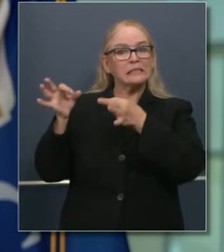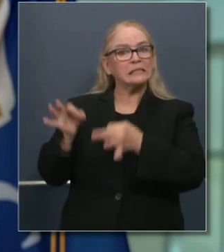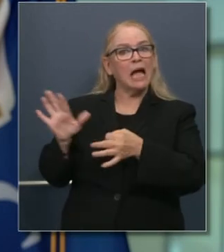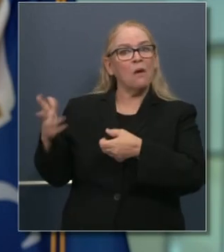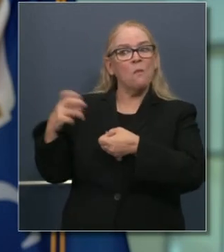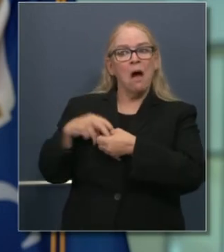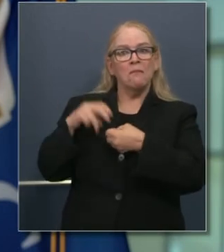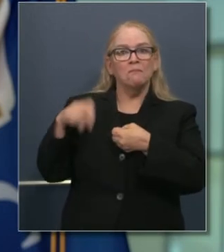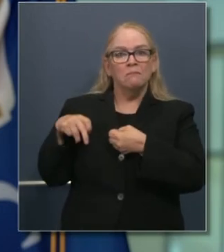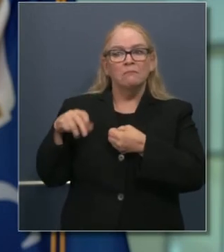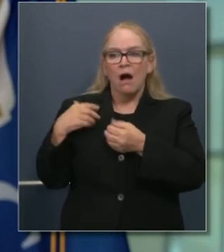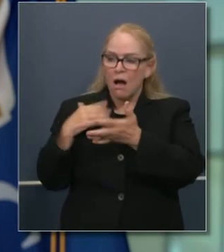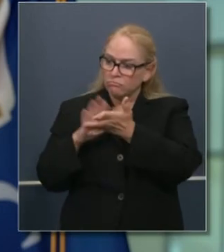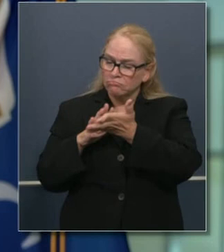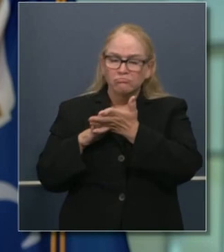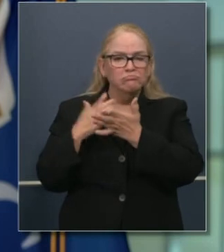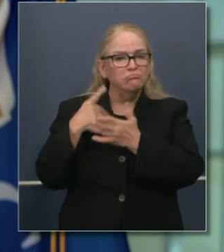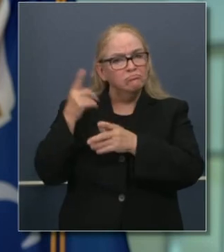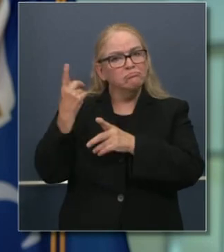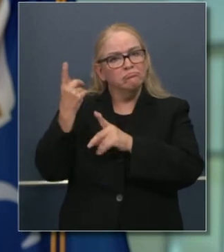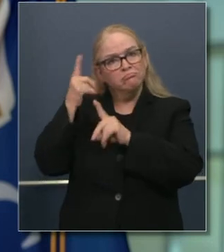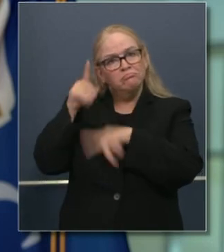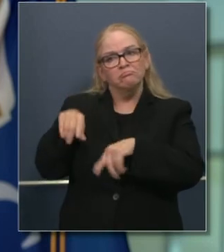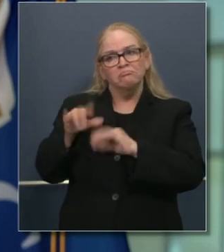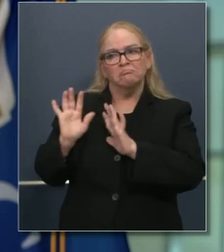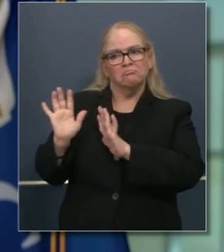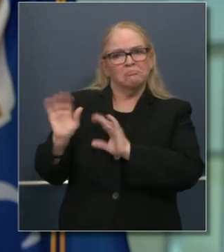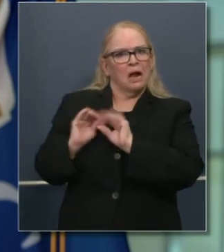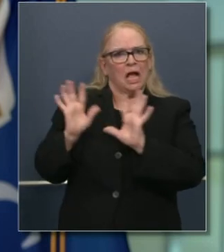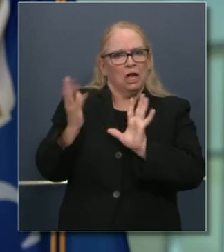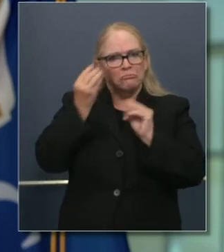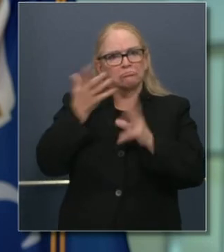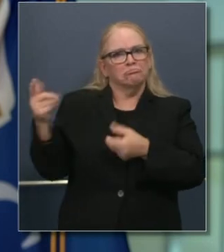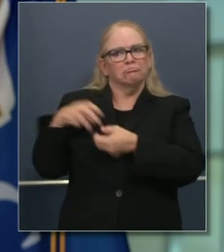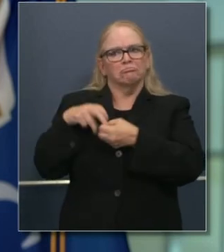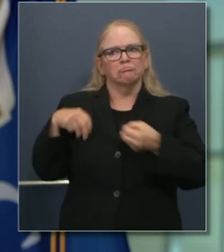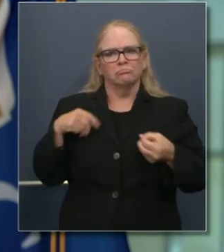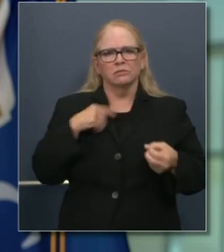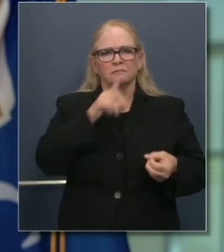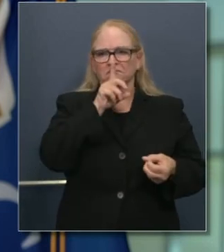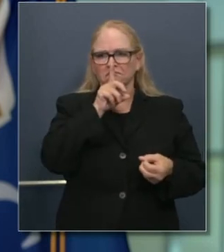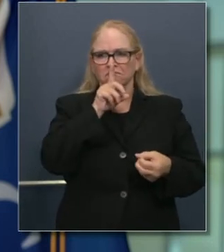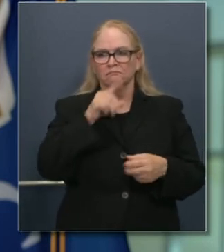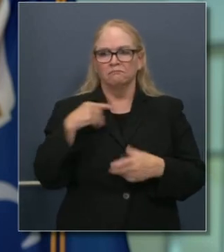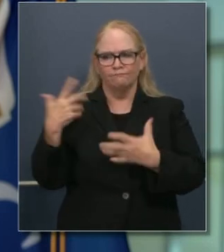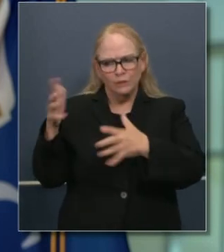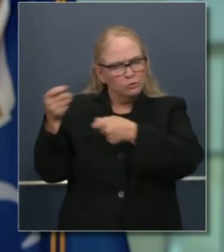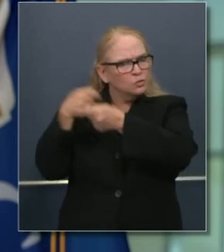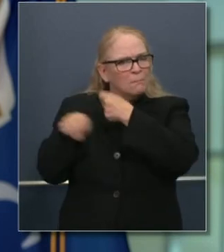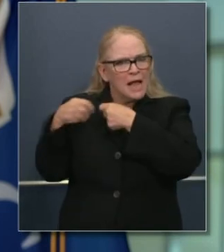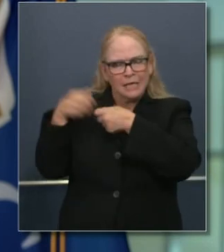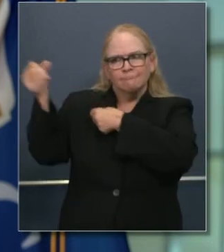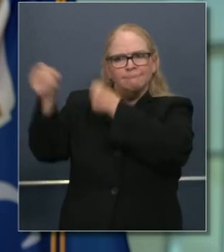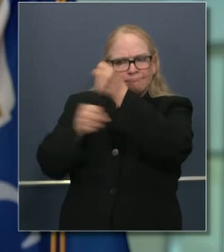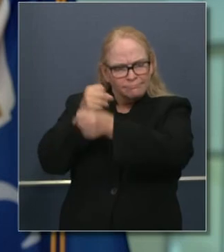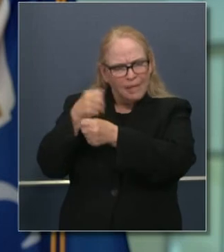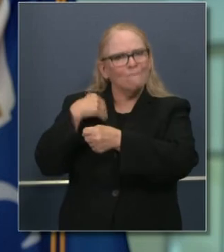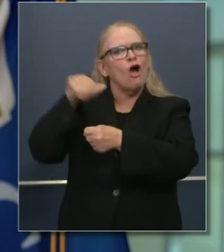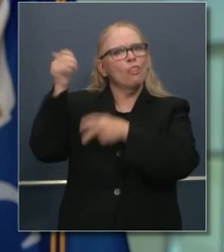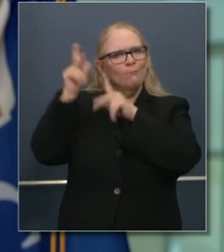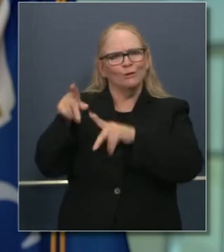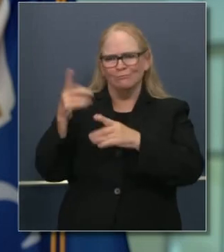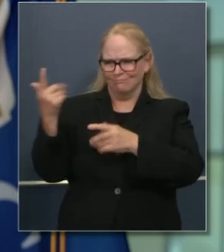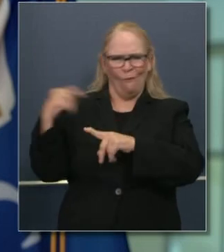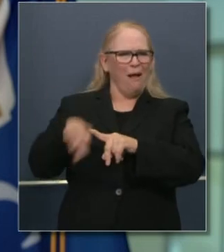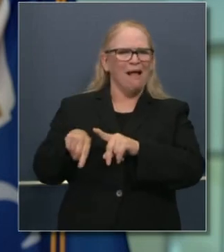Aplaudo a la doctora Angel por tomar la decisión que tomó. Yo indiqué claramente que construimos un nuevo equipo. El doctor Galley también. Hemos arreglado